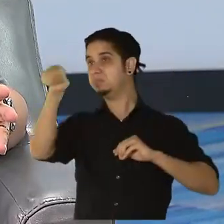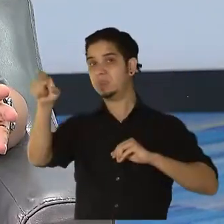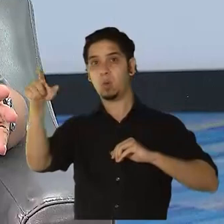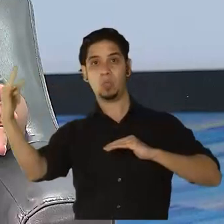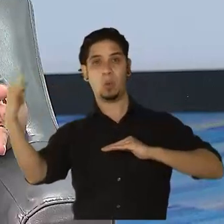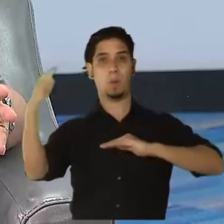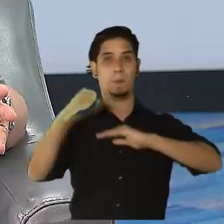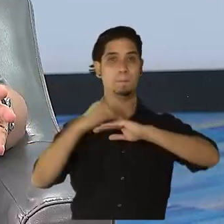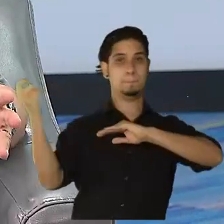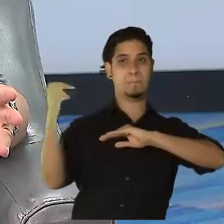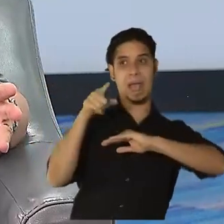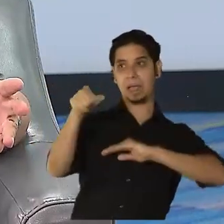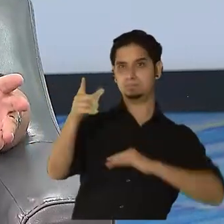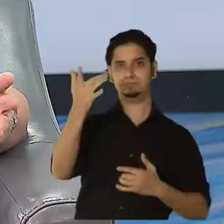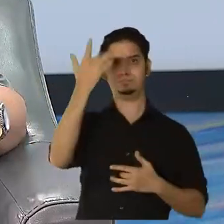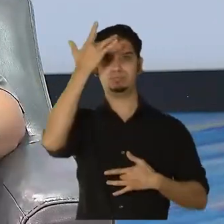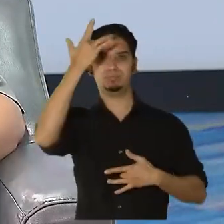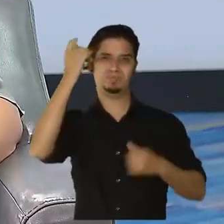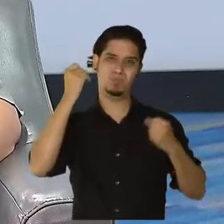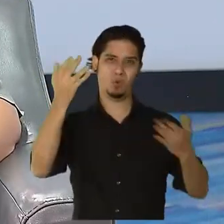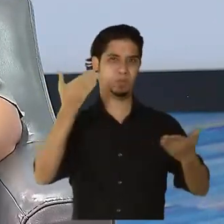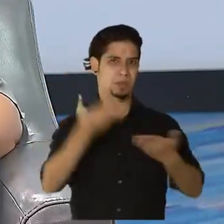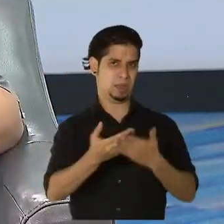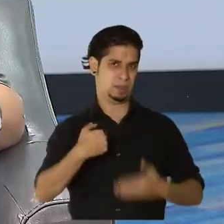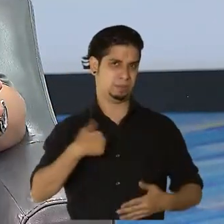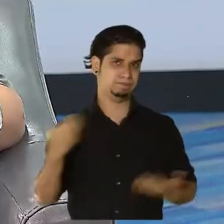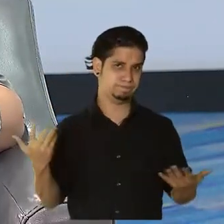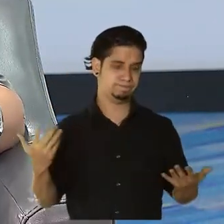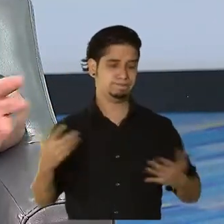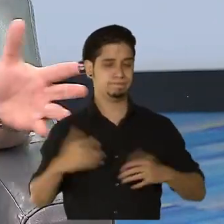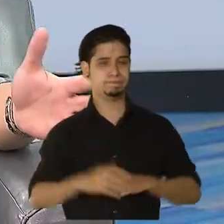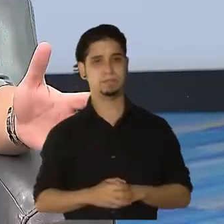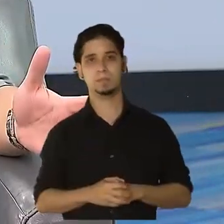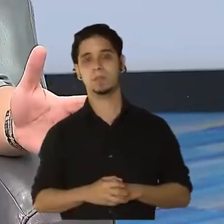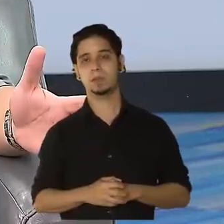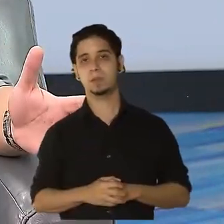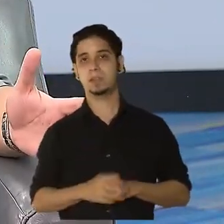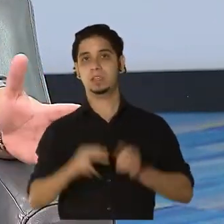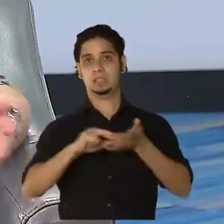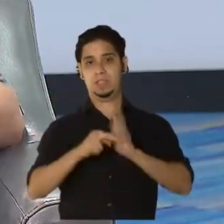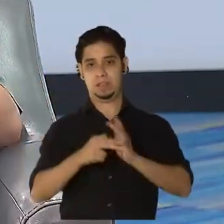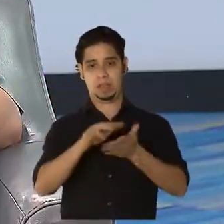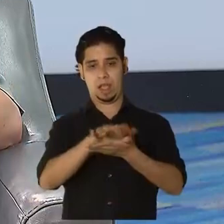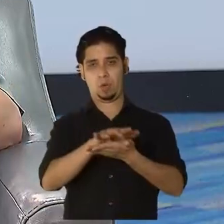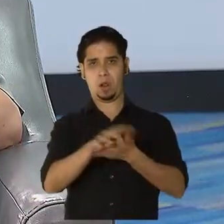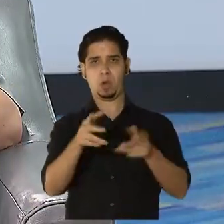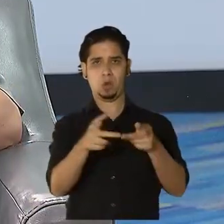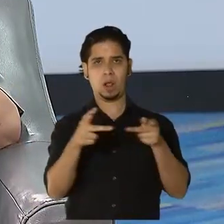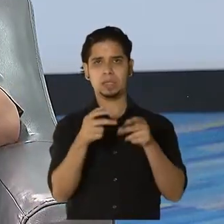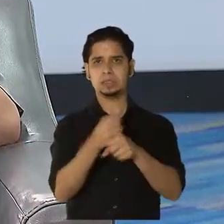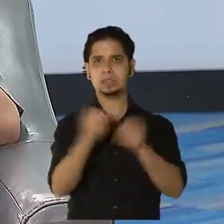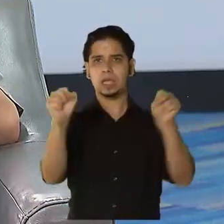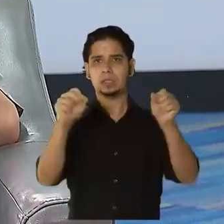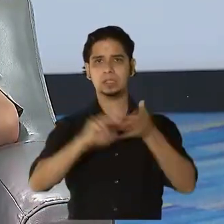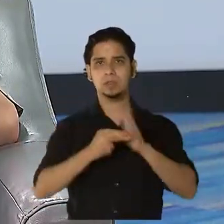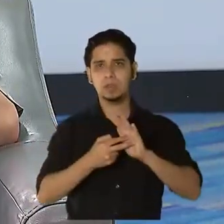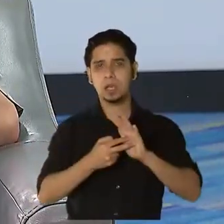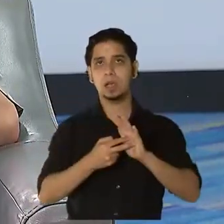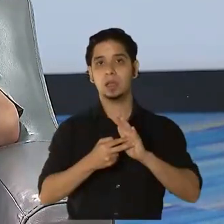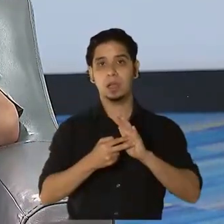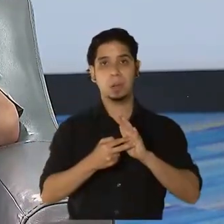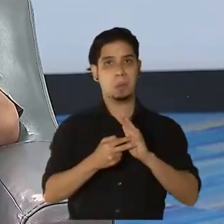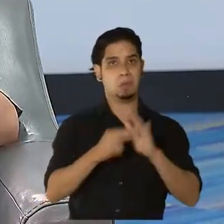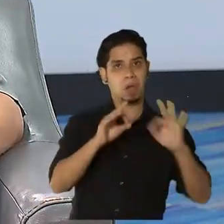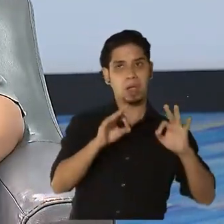a Disney. Esto, así que, que las escuelas son una burbuja. En esos lugares tú no sabes cuál es la